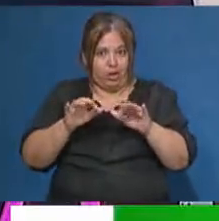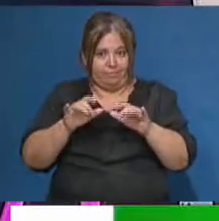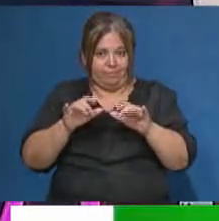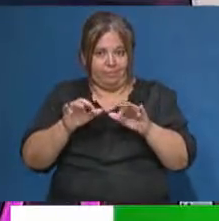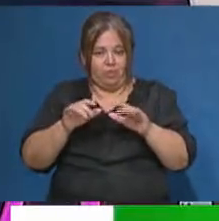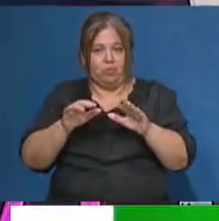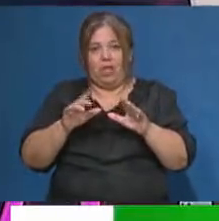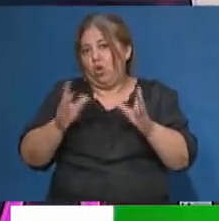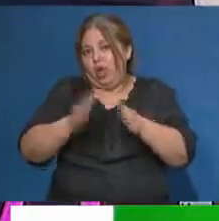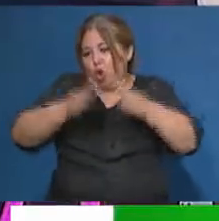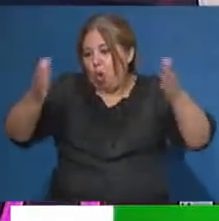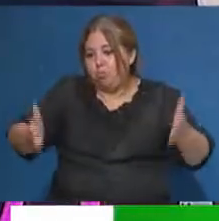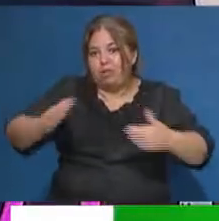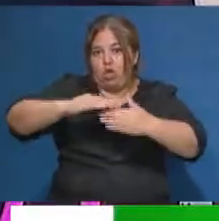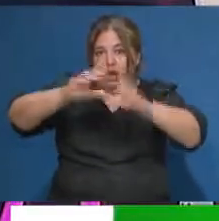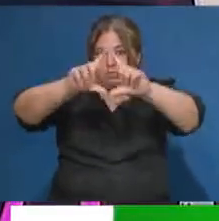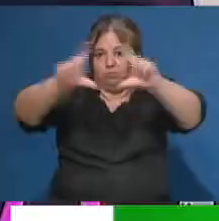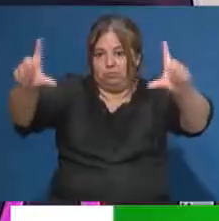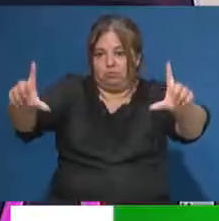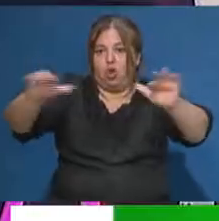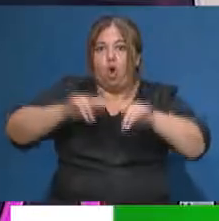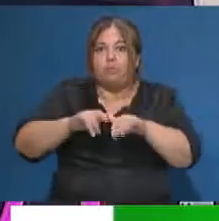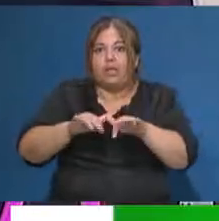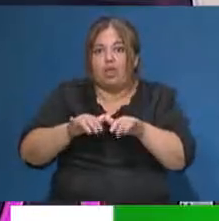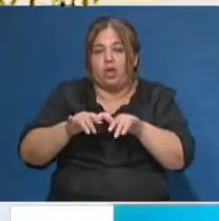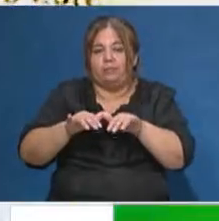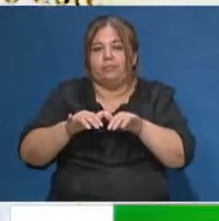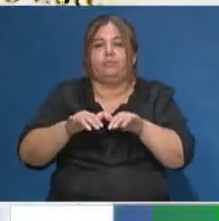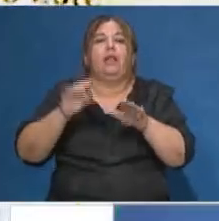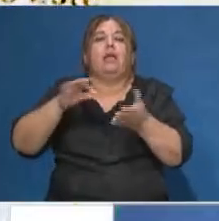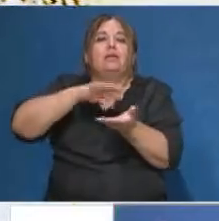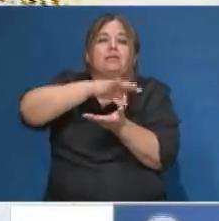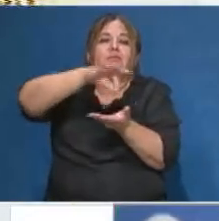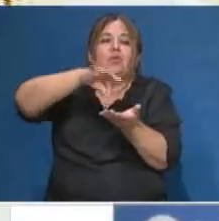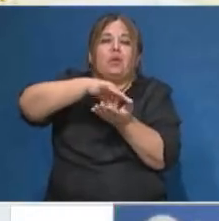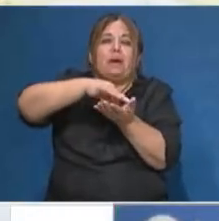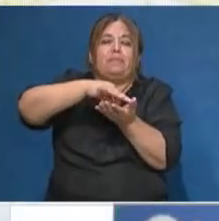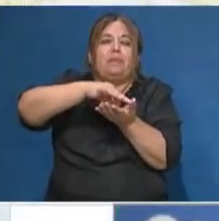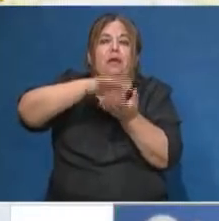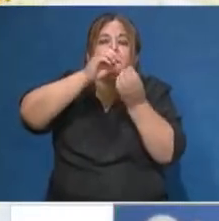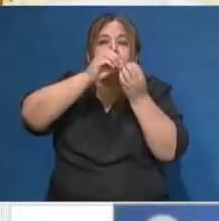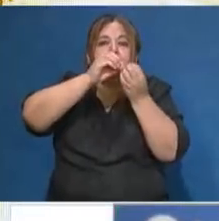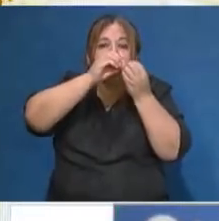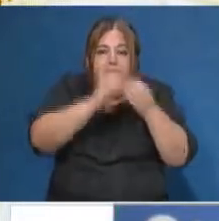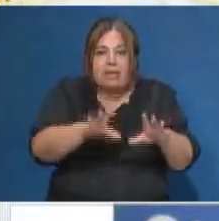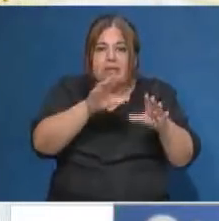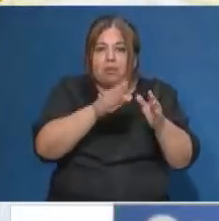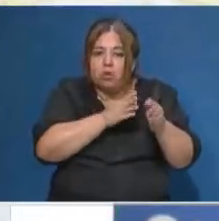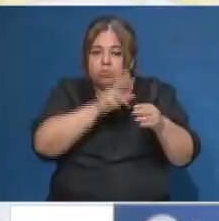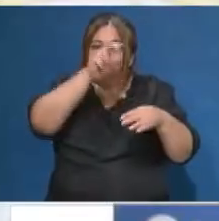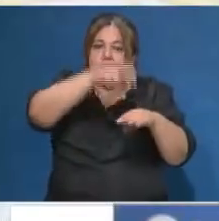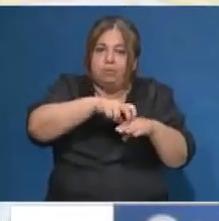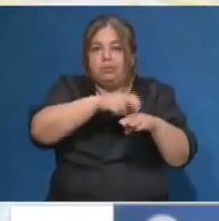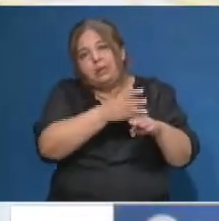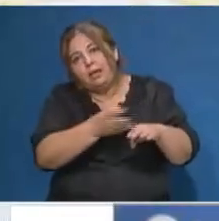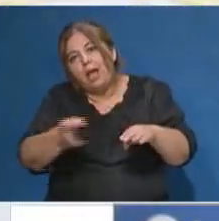computadora de escritorio y está Google Maps abierto para que puedas colocar el inicio y el fin del recorrido. Pero, ¿qué pasa? Lo que sueles tener